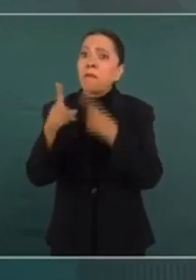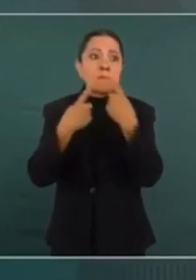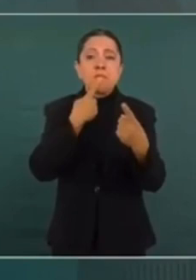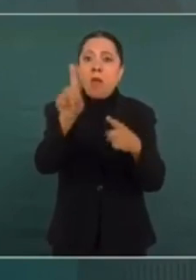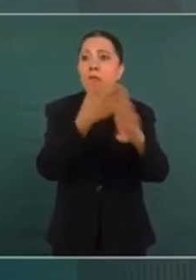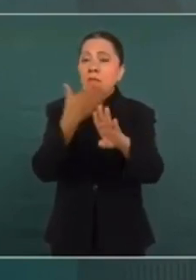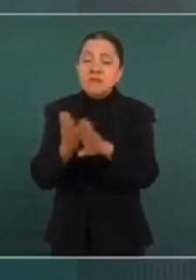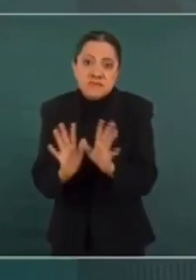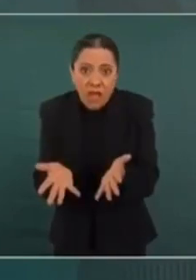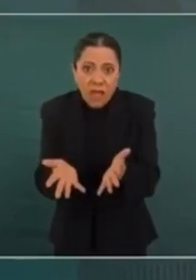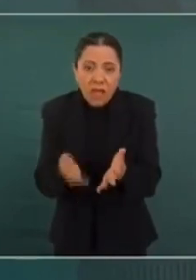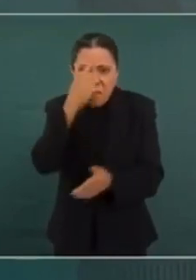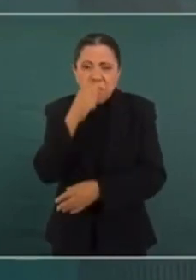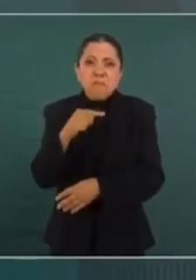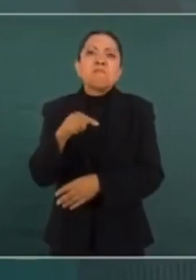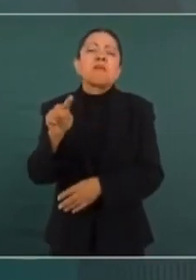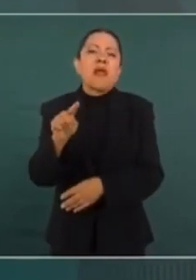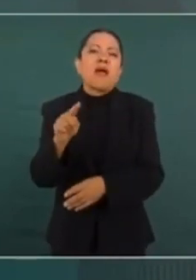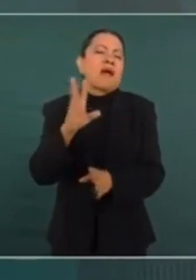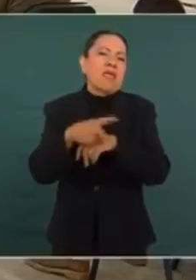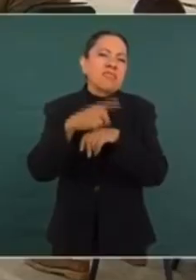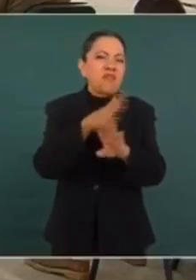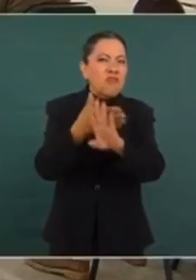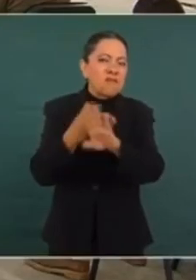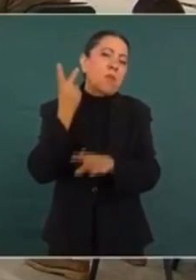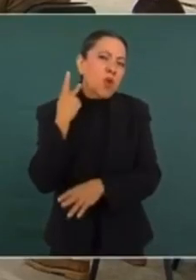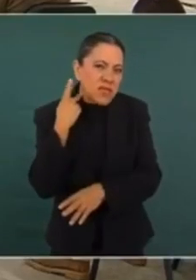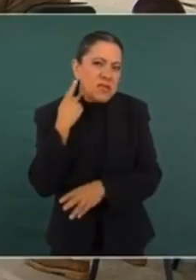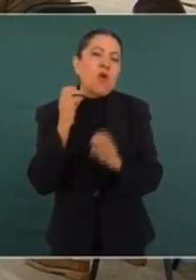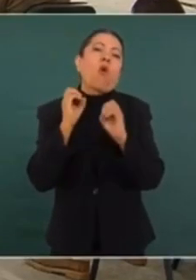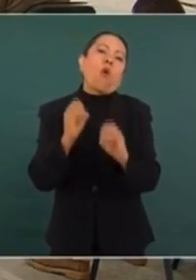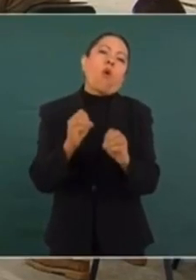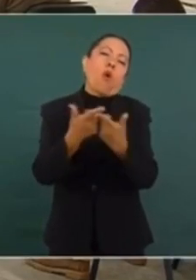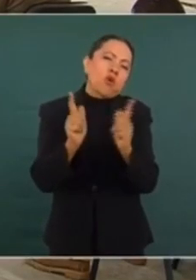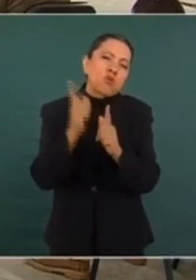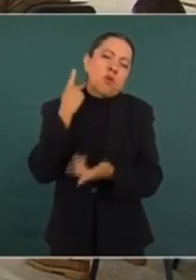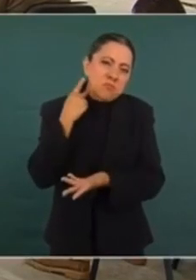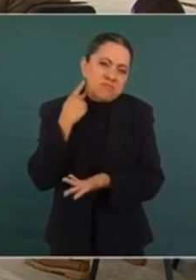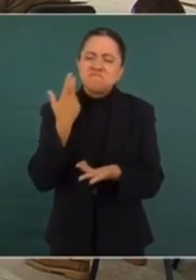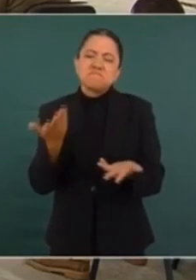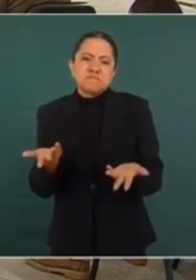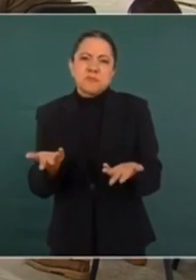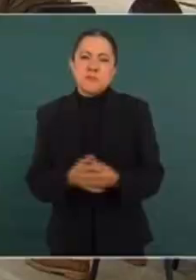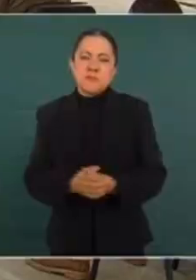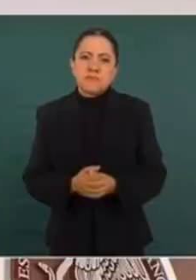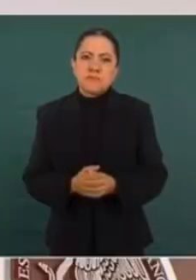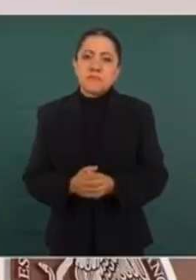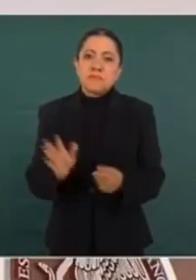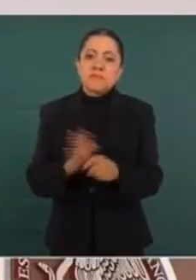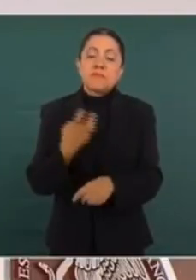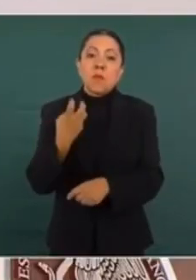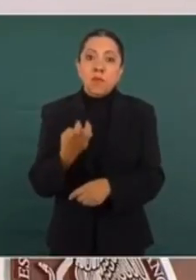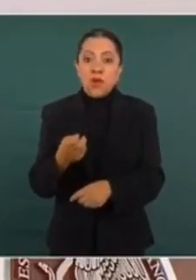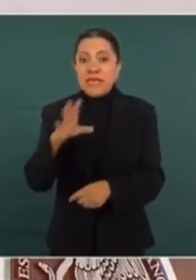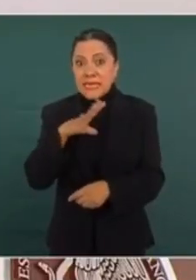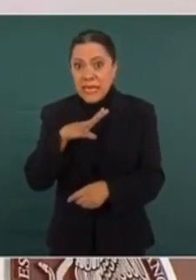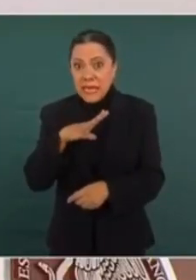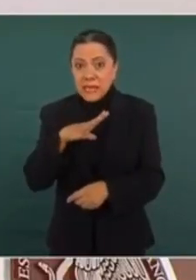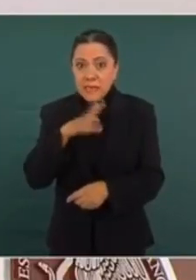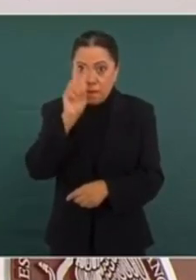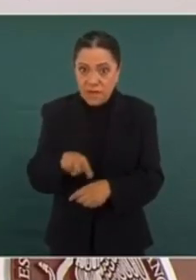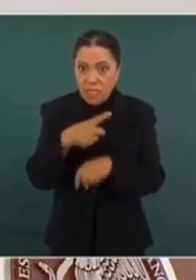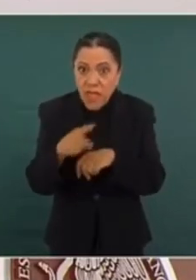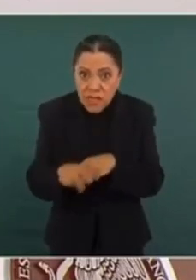con propósitos políticos o partidistas. Donde se encuentra que hay elementos,